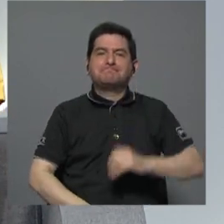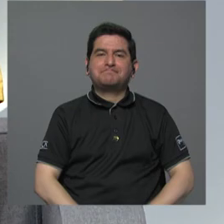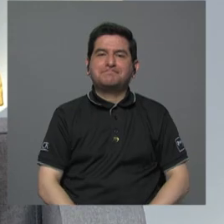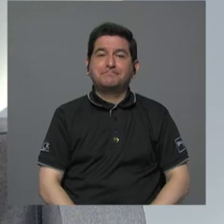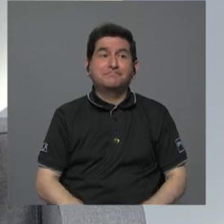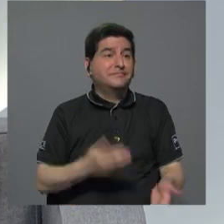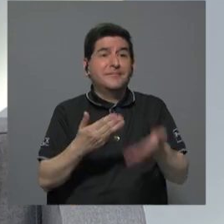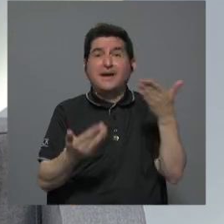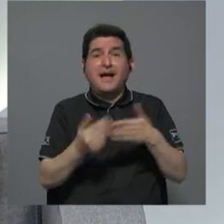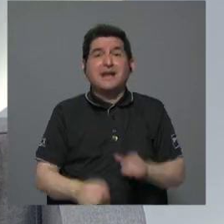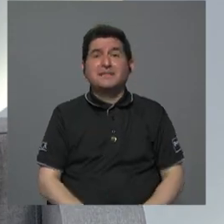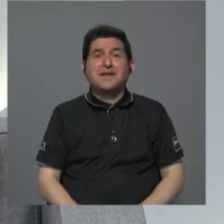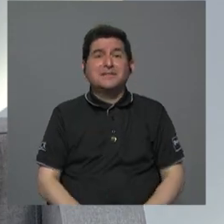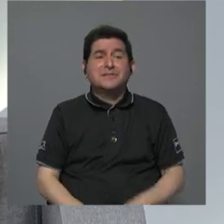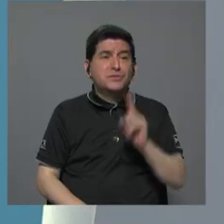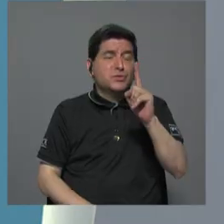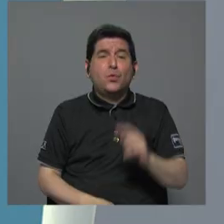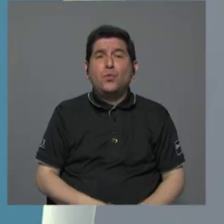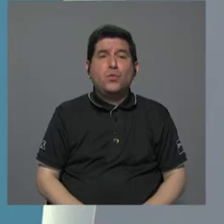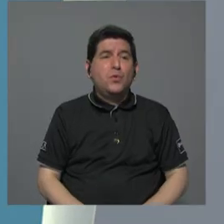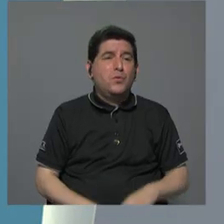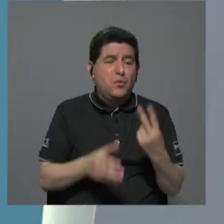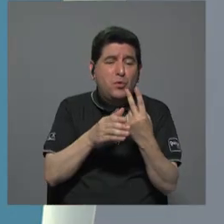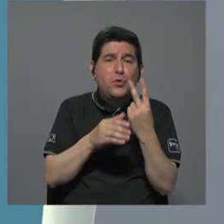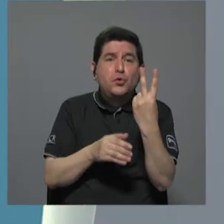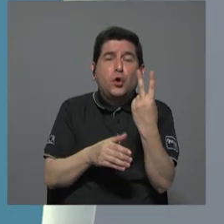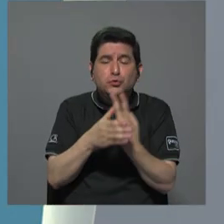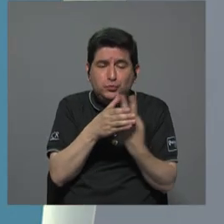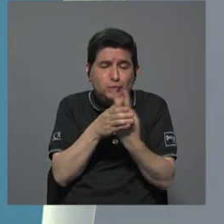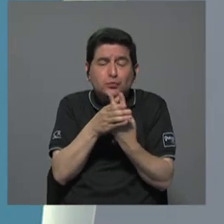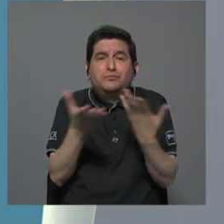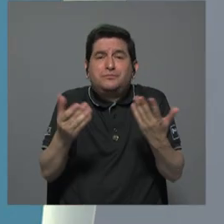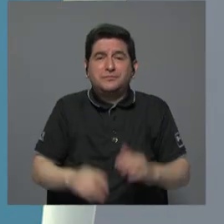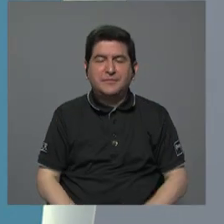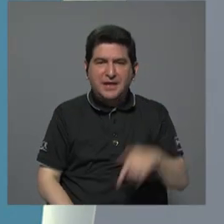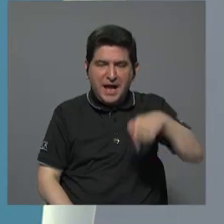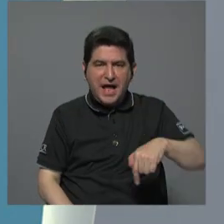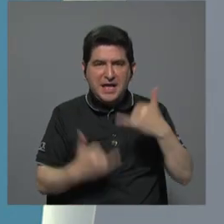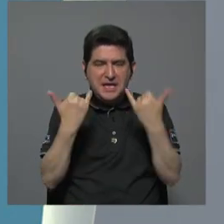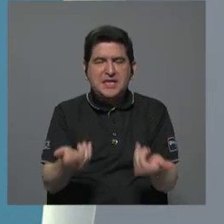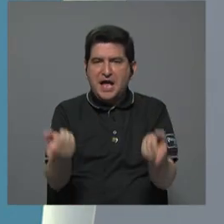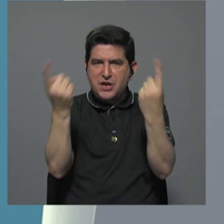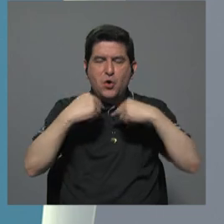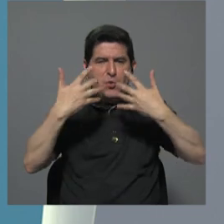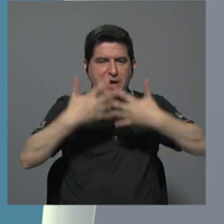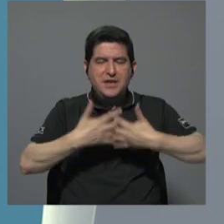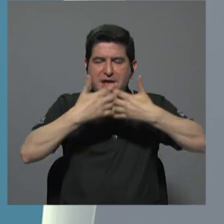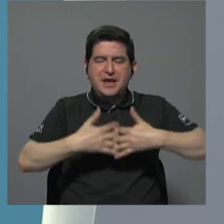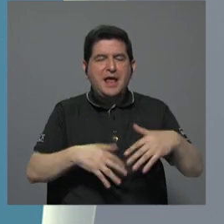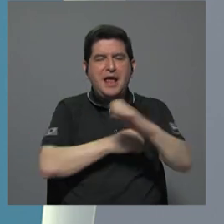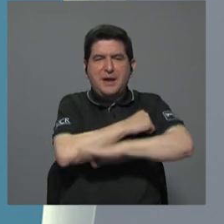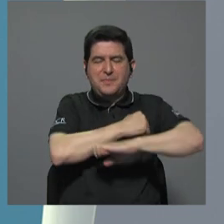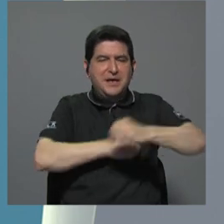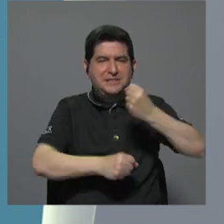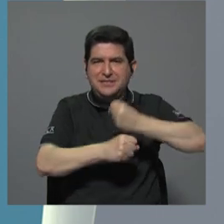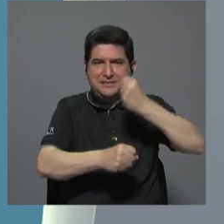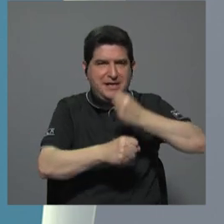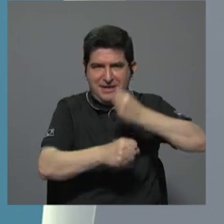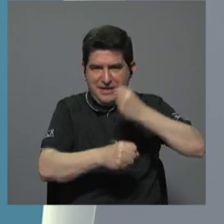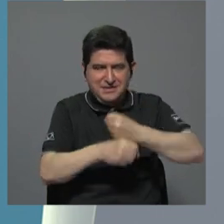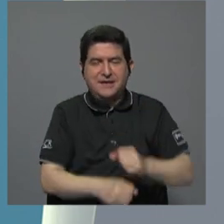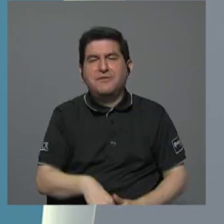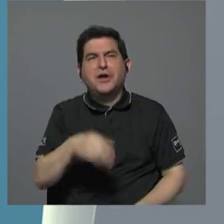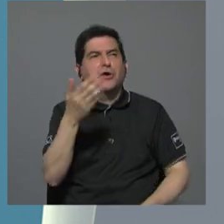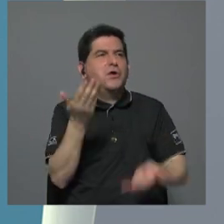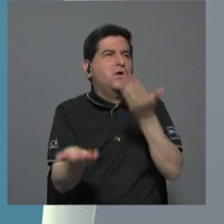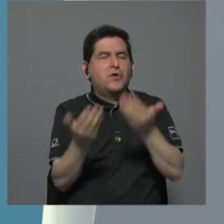Es prácticamente oligopolio. Vea, desde hace años aquí dejaron de venir empresas extranjeras a hacer obras y tal